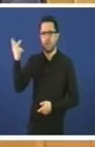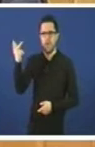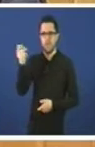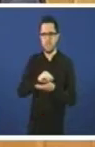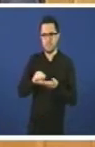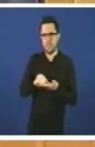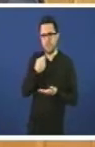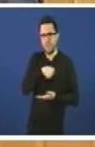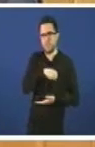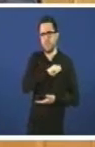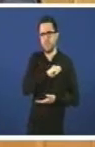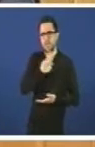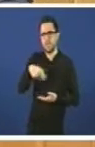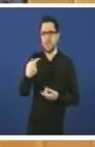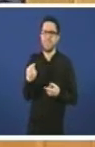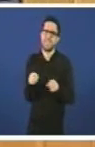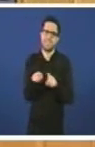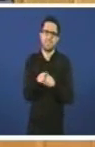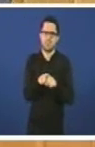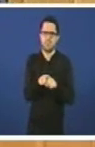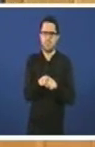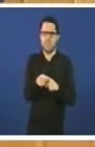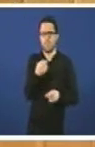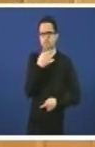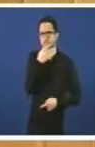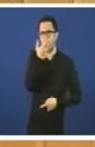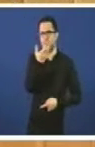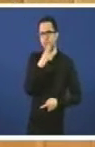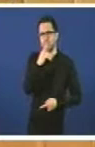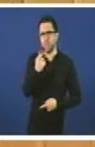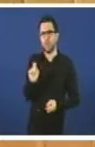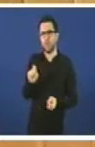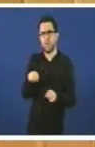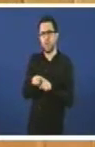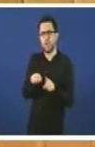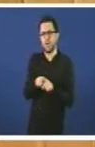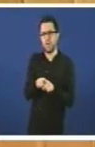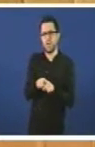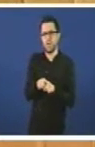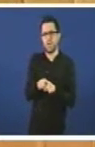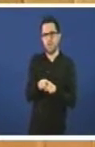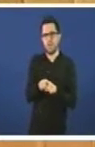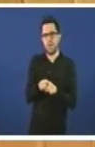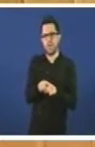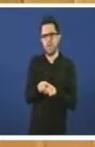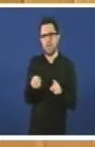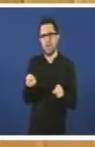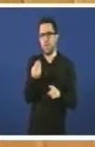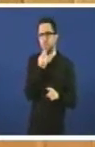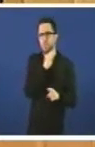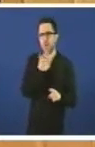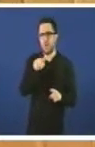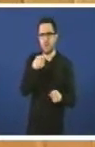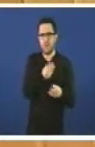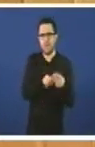son unha vergoña, son unha vergoña porque humillan e prostituen a memoria do máis senuíno e mellor que pariu este